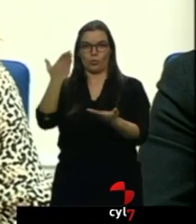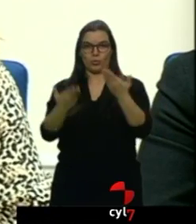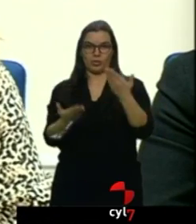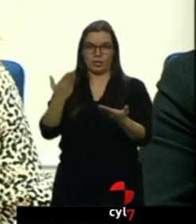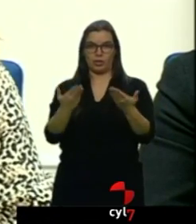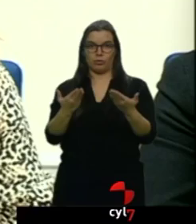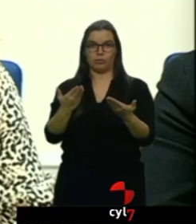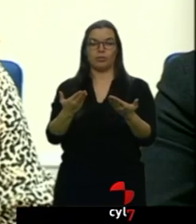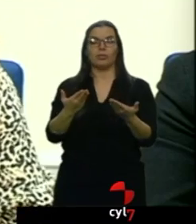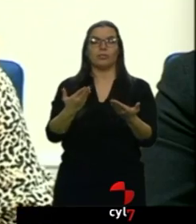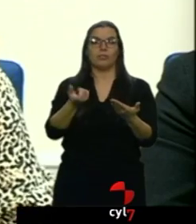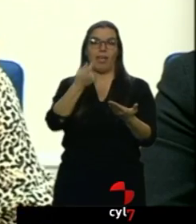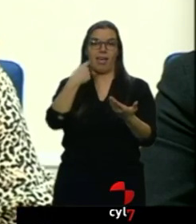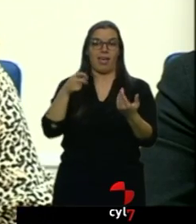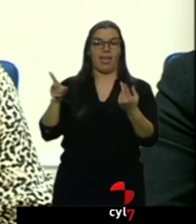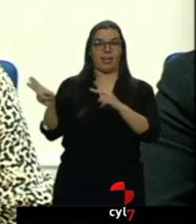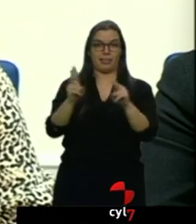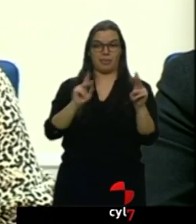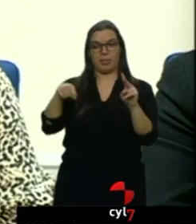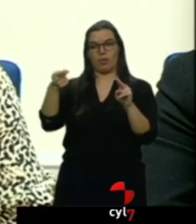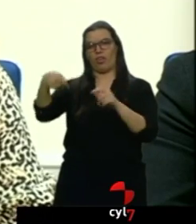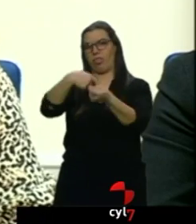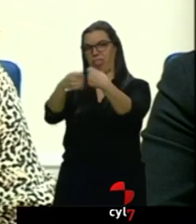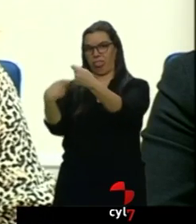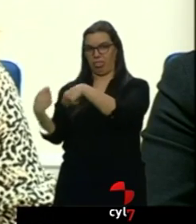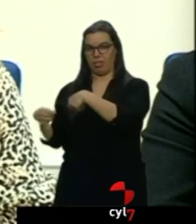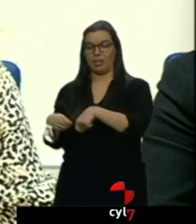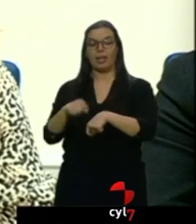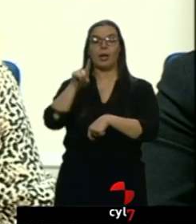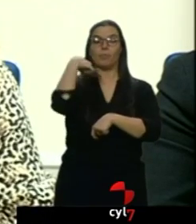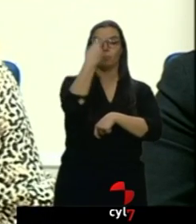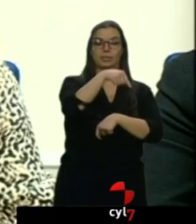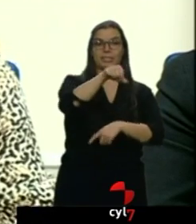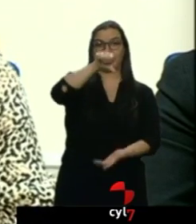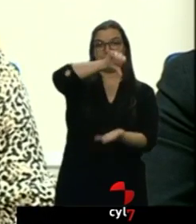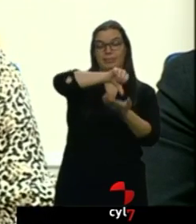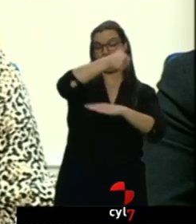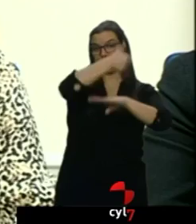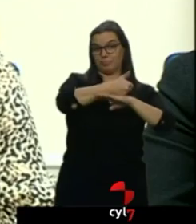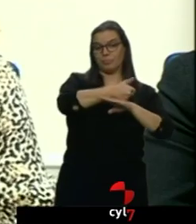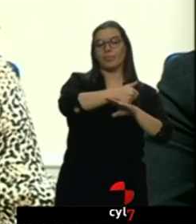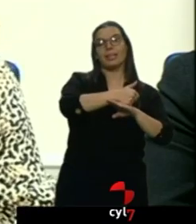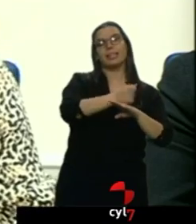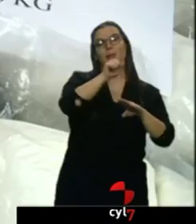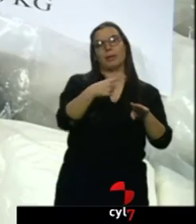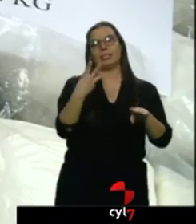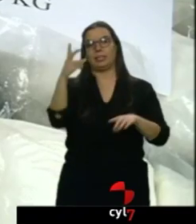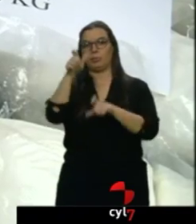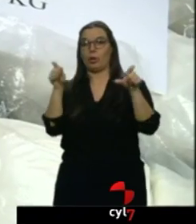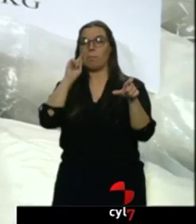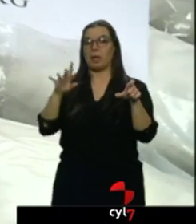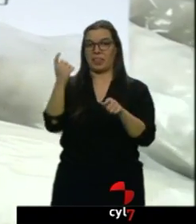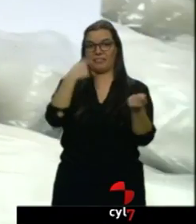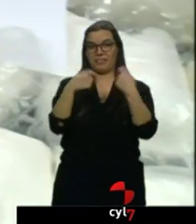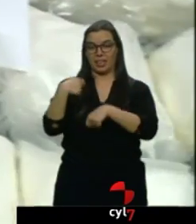menudeo. Además de detener al organizador de la red, también fueron detenidos otros tres supuestos distribuidores. En total